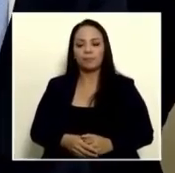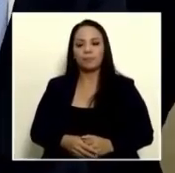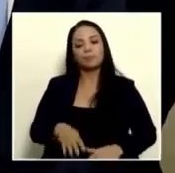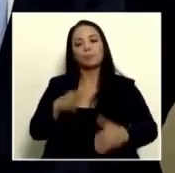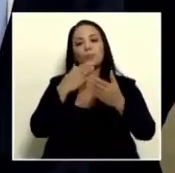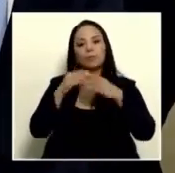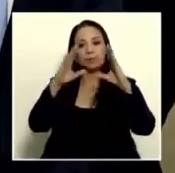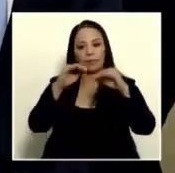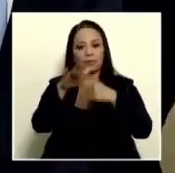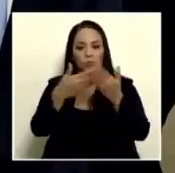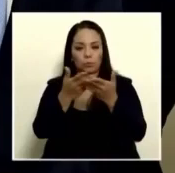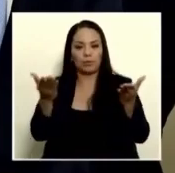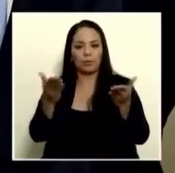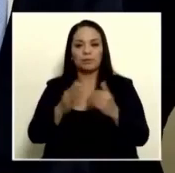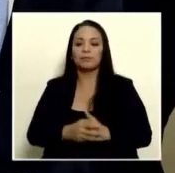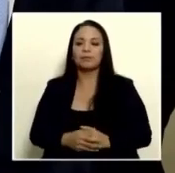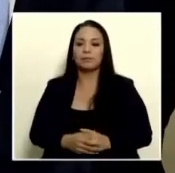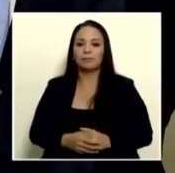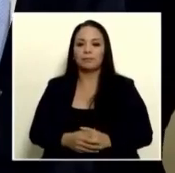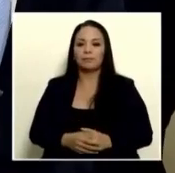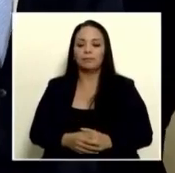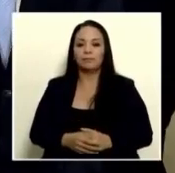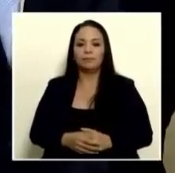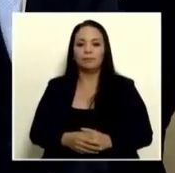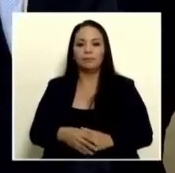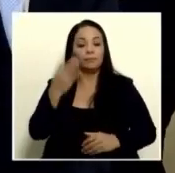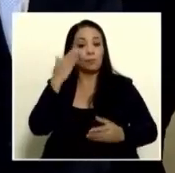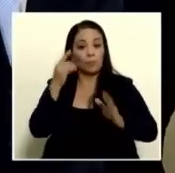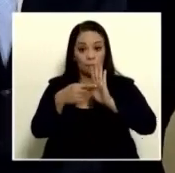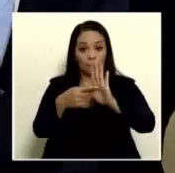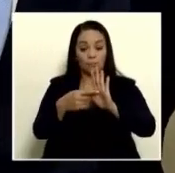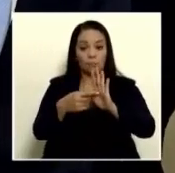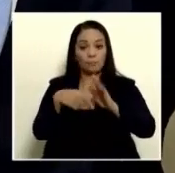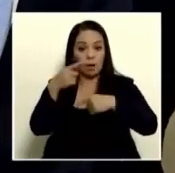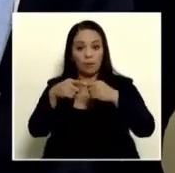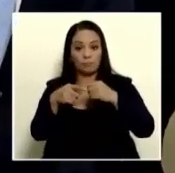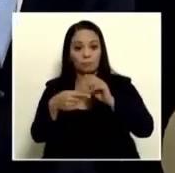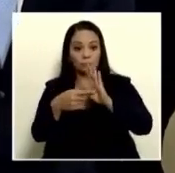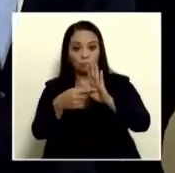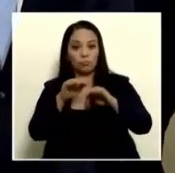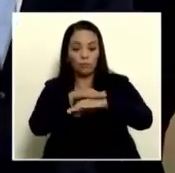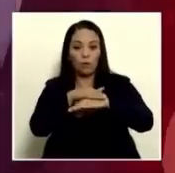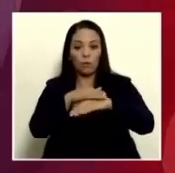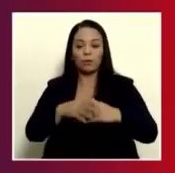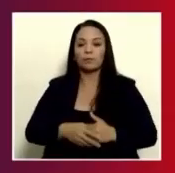Buenas tardes a todos. No sé la presentación, si la ponen en pantalla, tal vez, por favor.